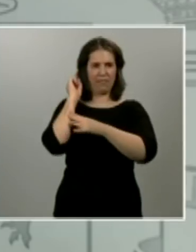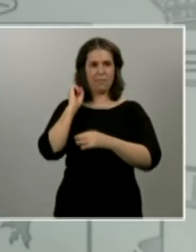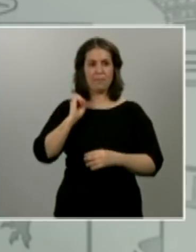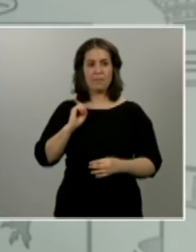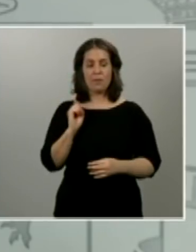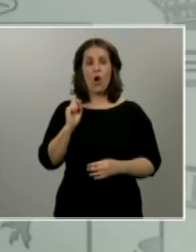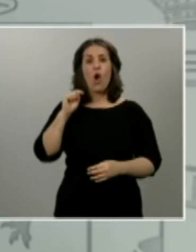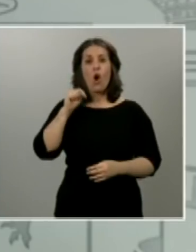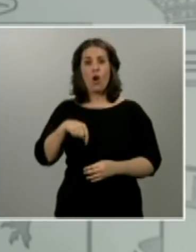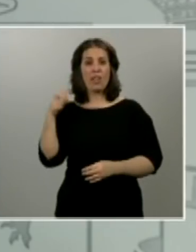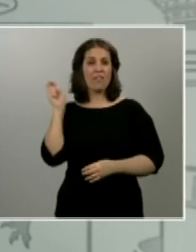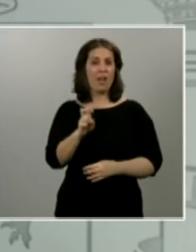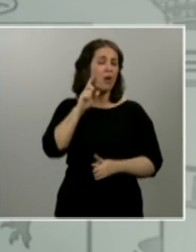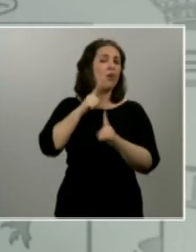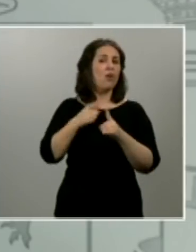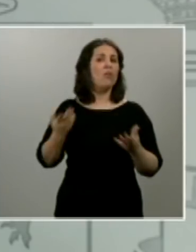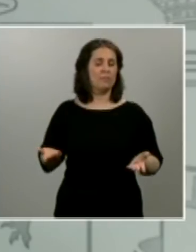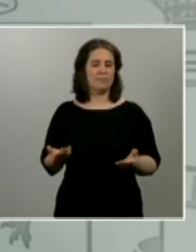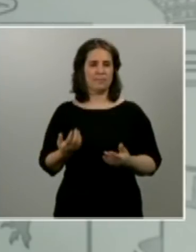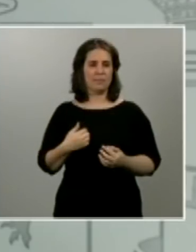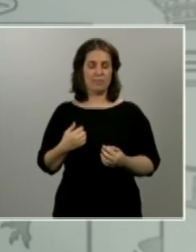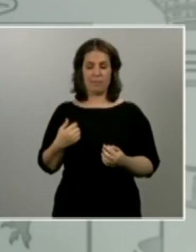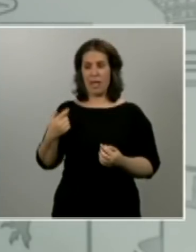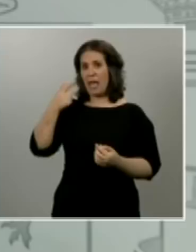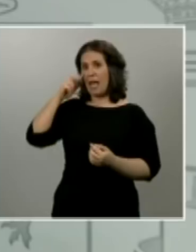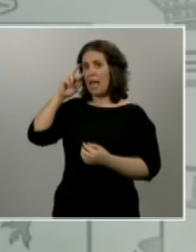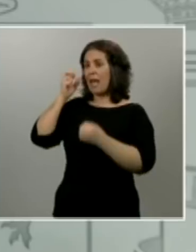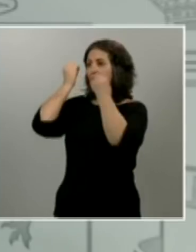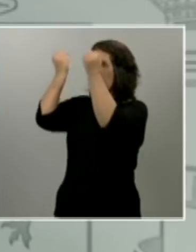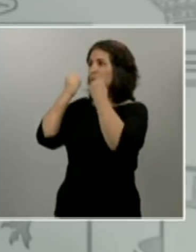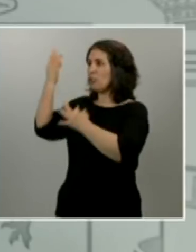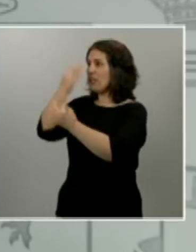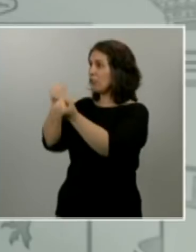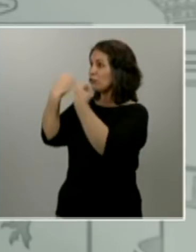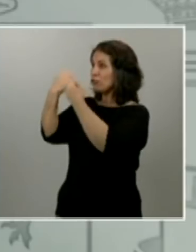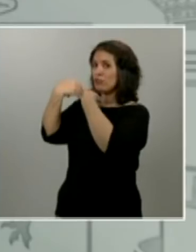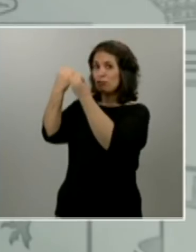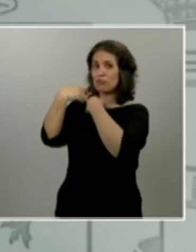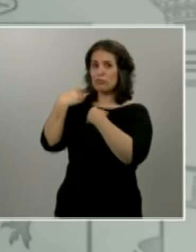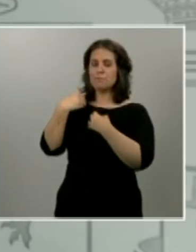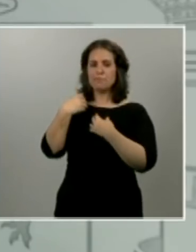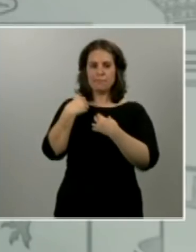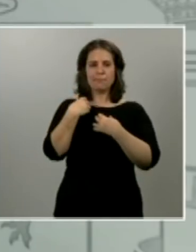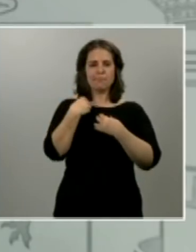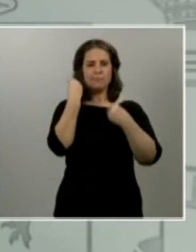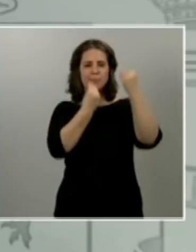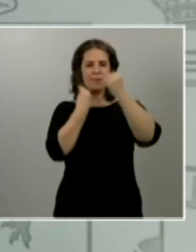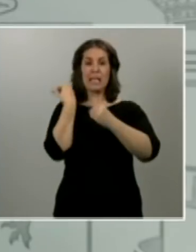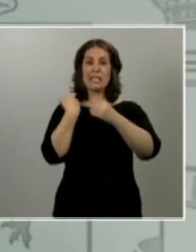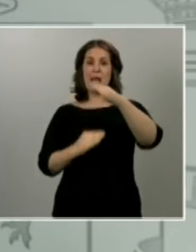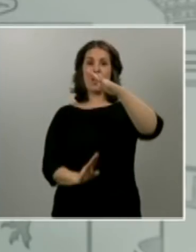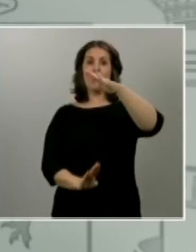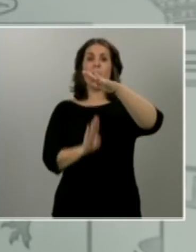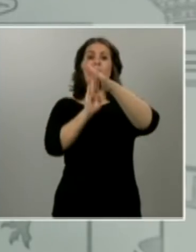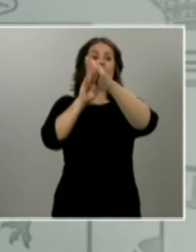anunciar que los datos que los expertos facilitan al gobierno pronostican que en estos días, una vez superado el pico de propagación del virus,